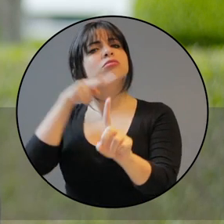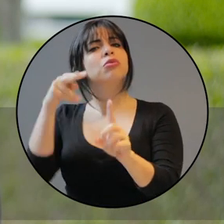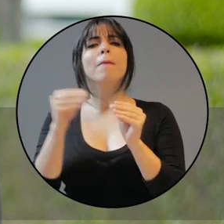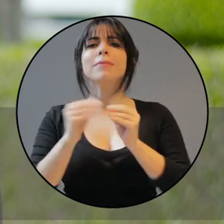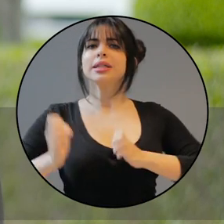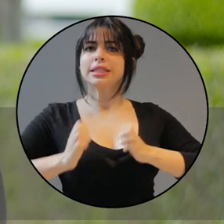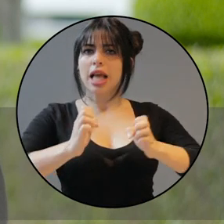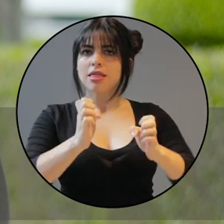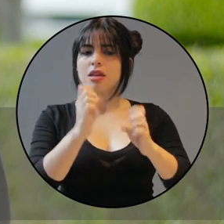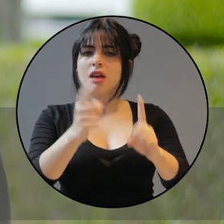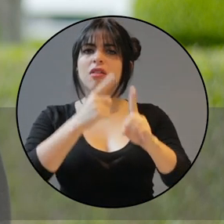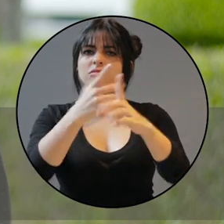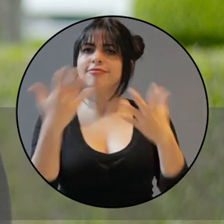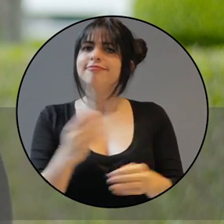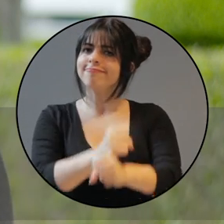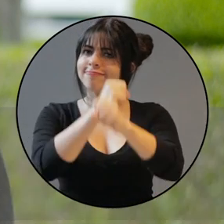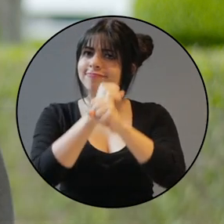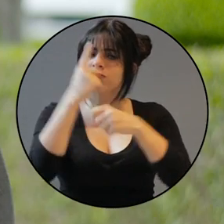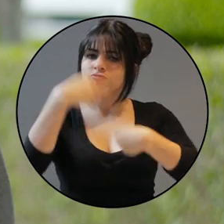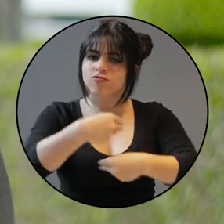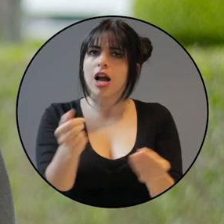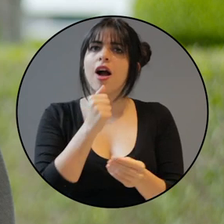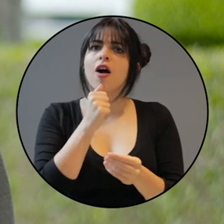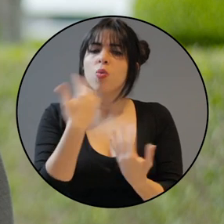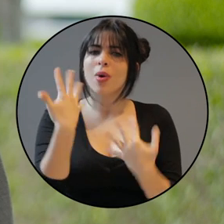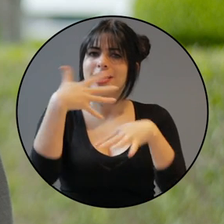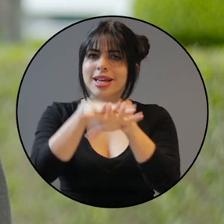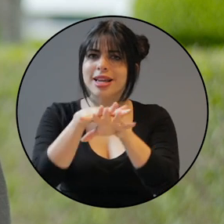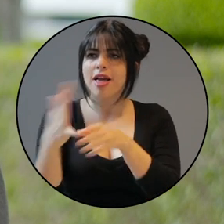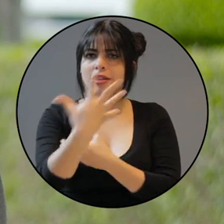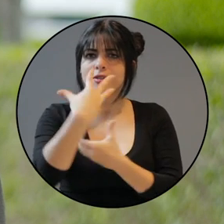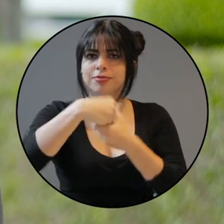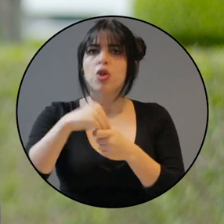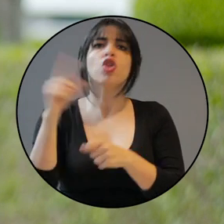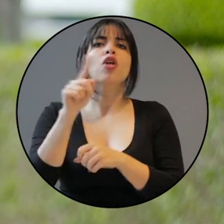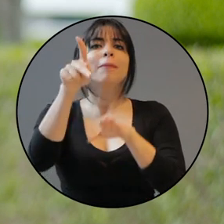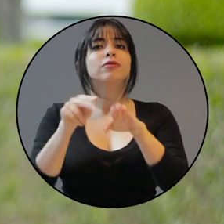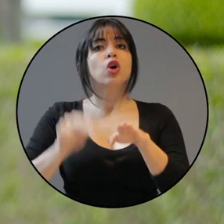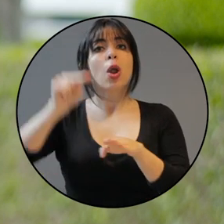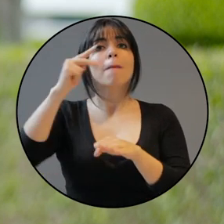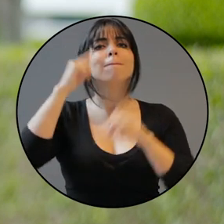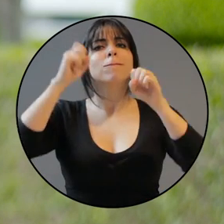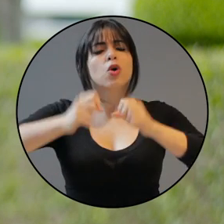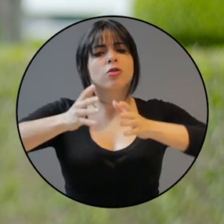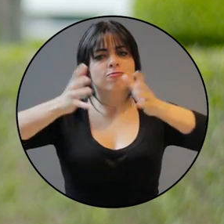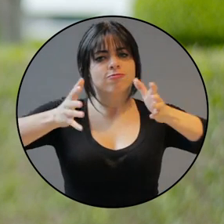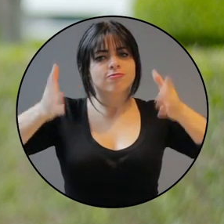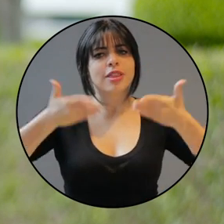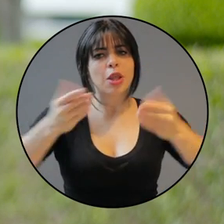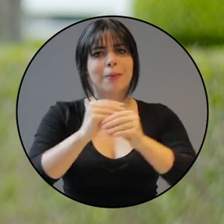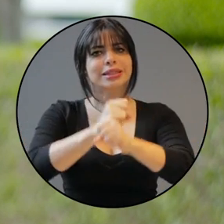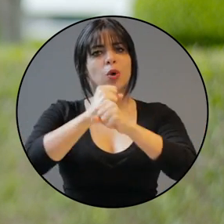óptica estratégica con el fin de asegurar una gestión hídrica integrada e integral en la región del Pacífico Norte para así ampliar su